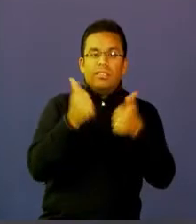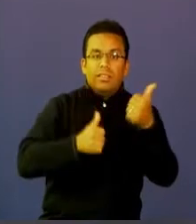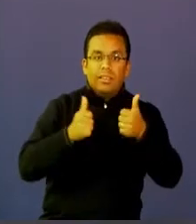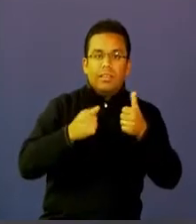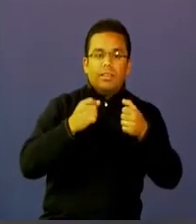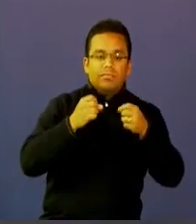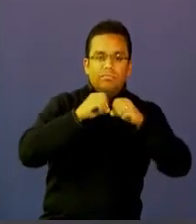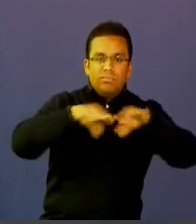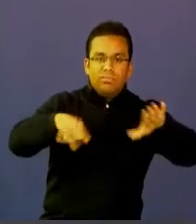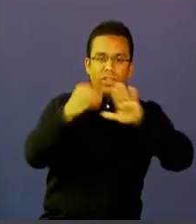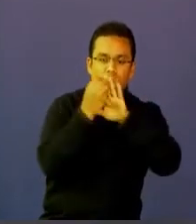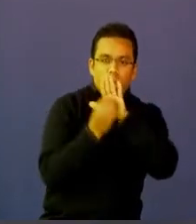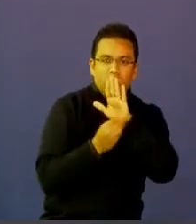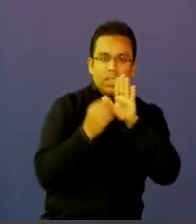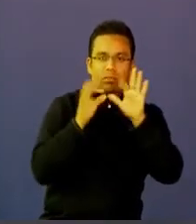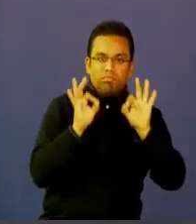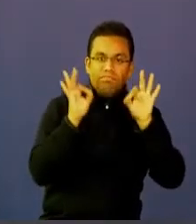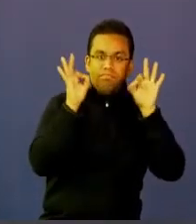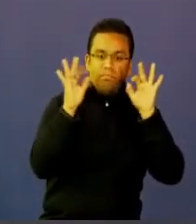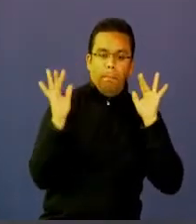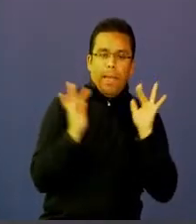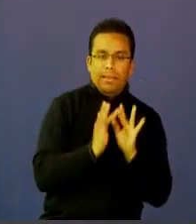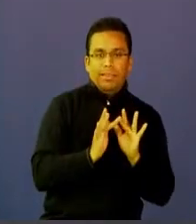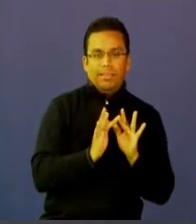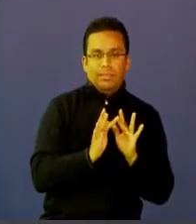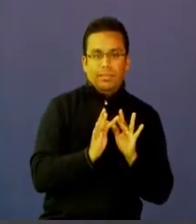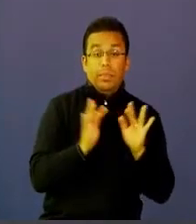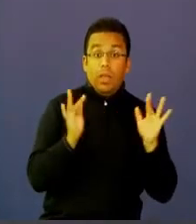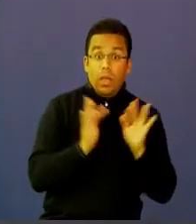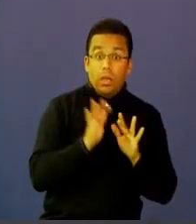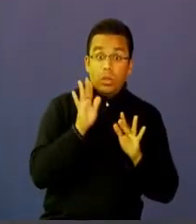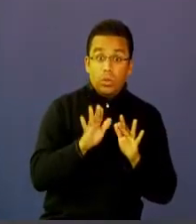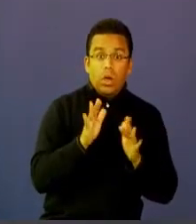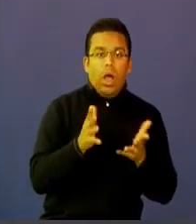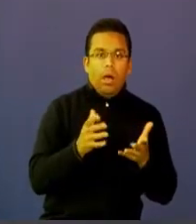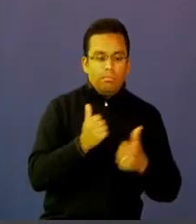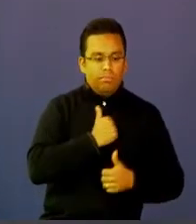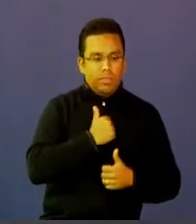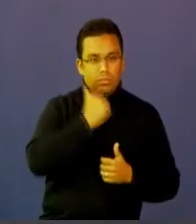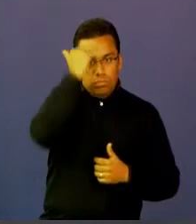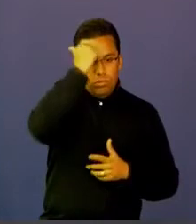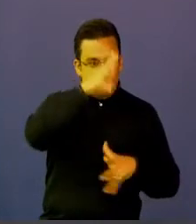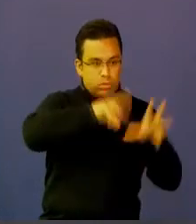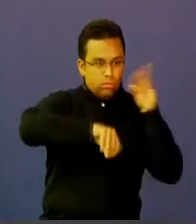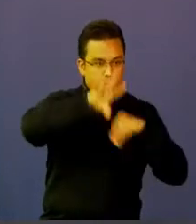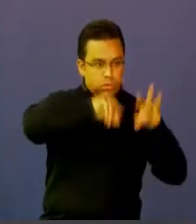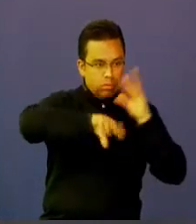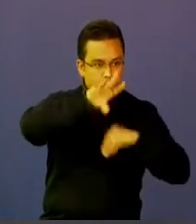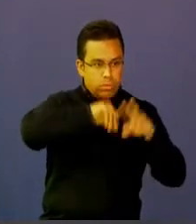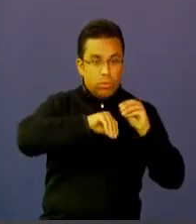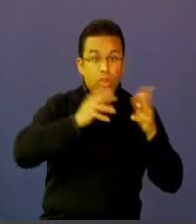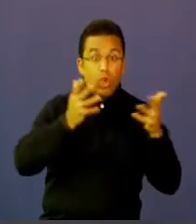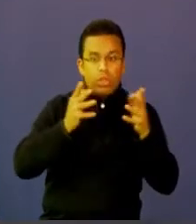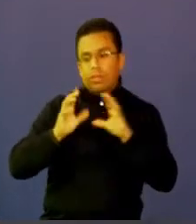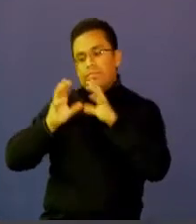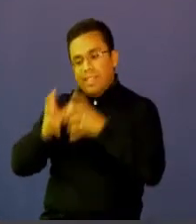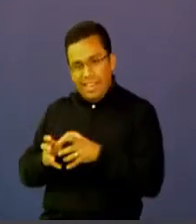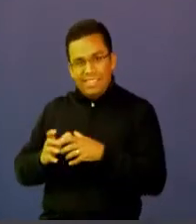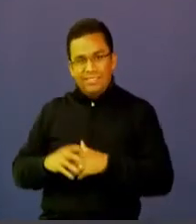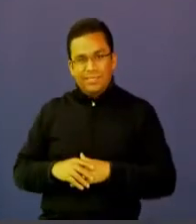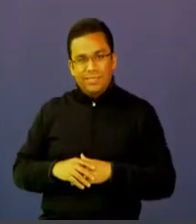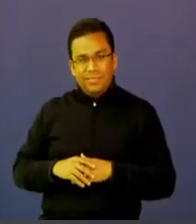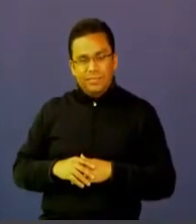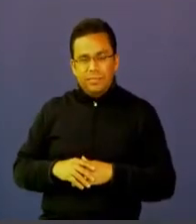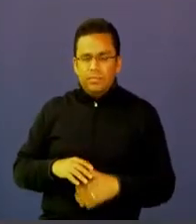educativos y digitales pertinentes para el consumo de los docentes en el aula de clase. Sin embargo, me